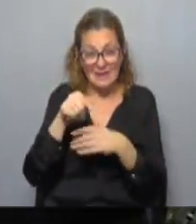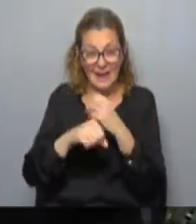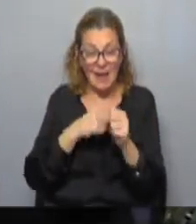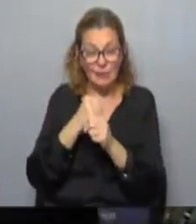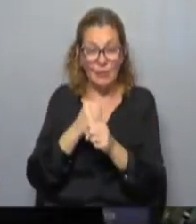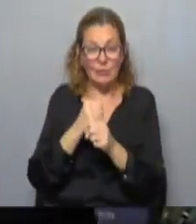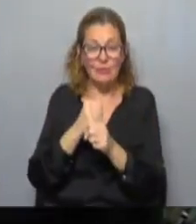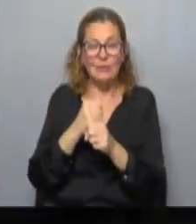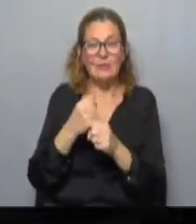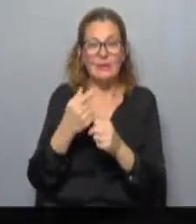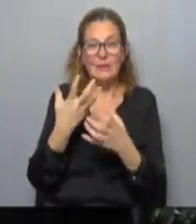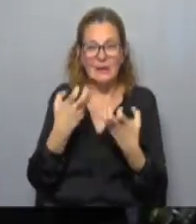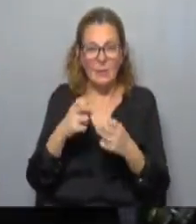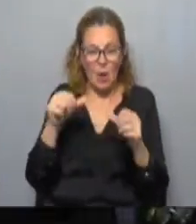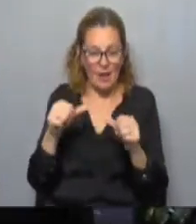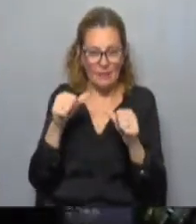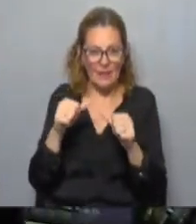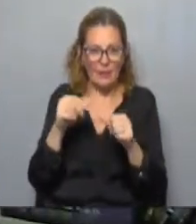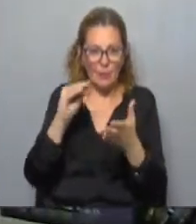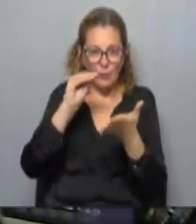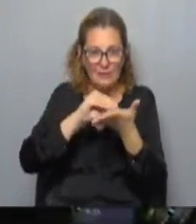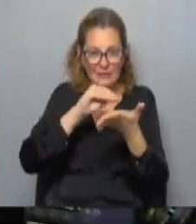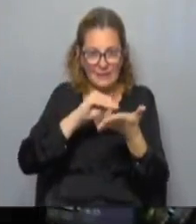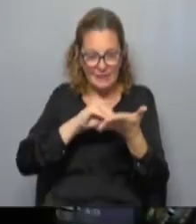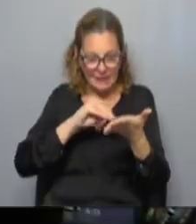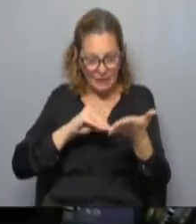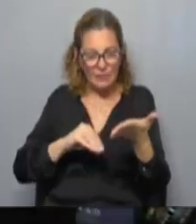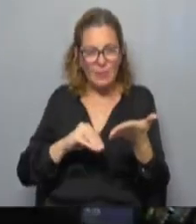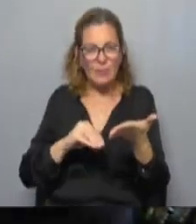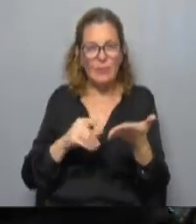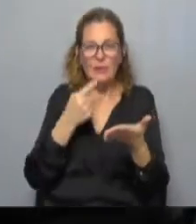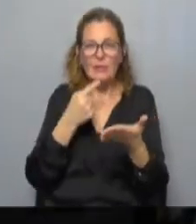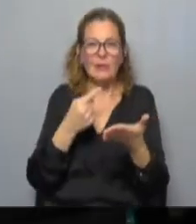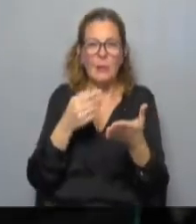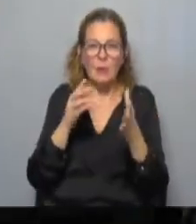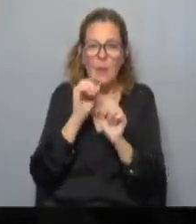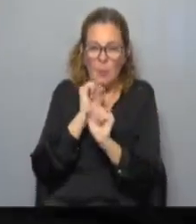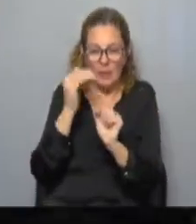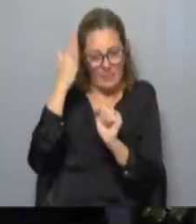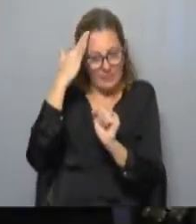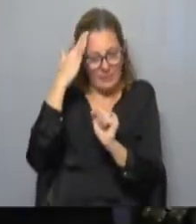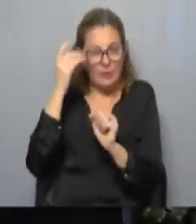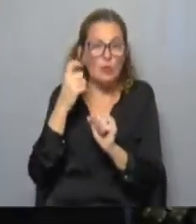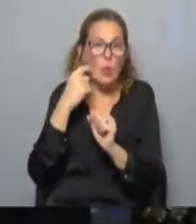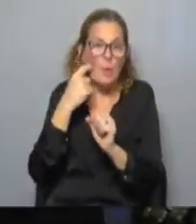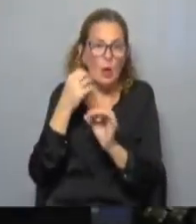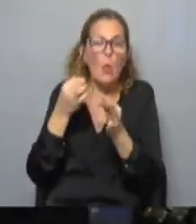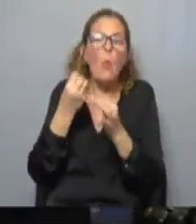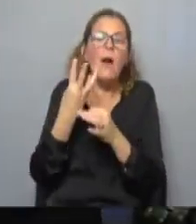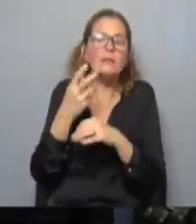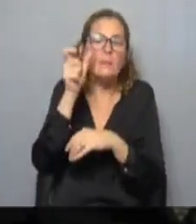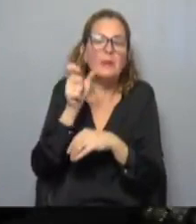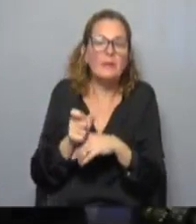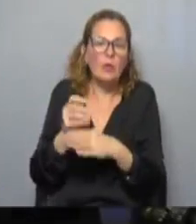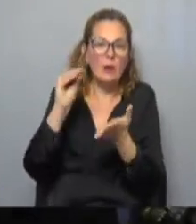intentamos hacer una inscripción centralizada cuando digo centralizada para poder manejar números concretos de cuánta gente